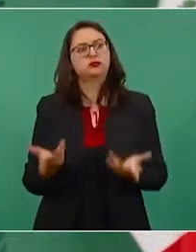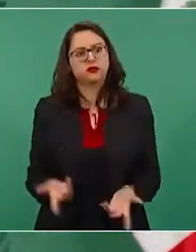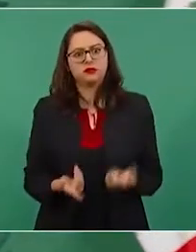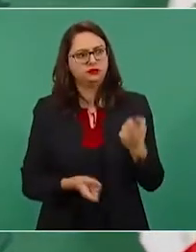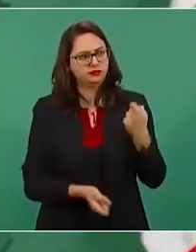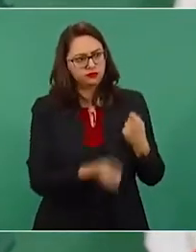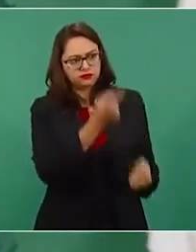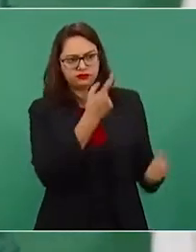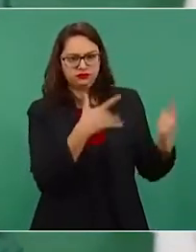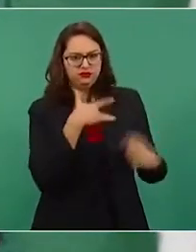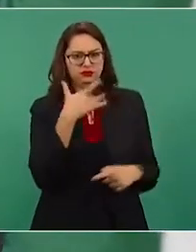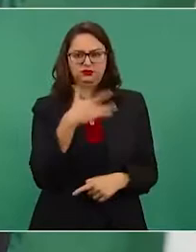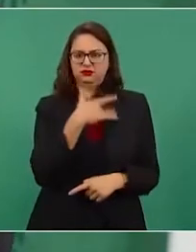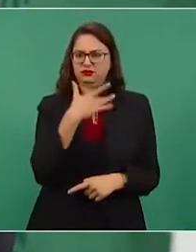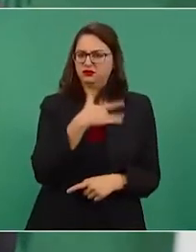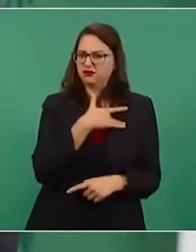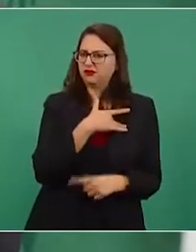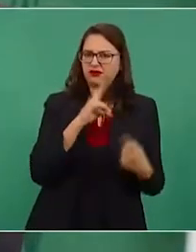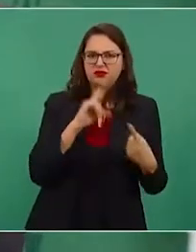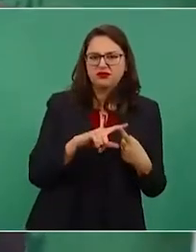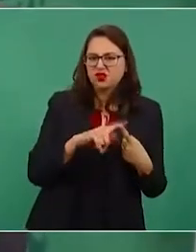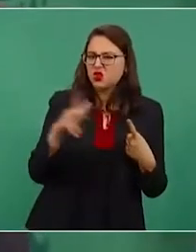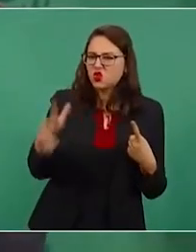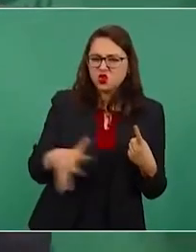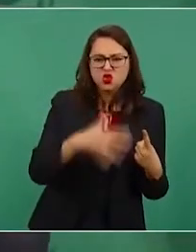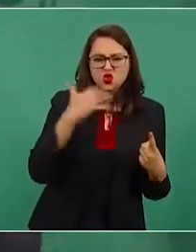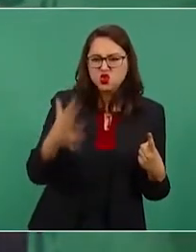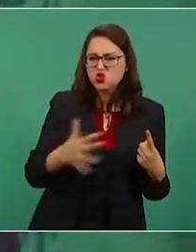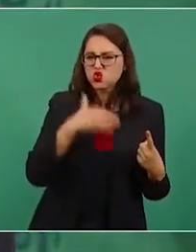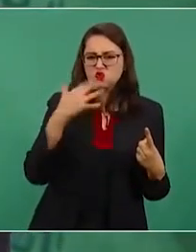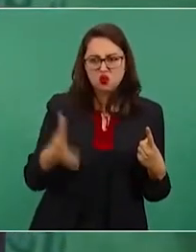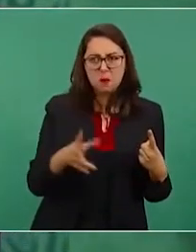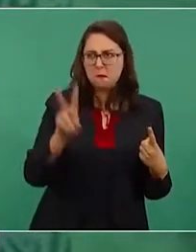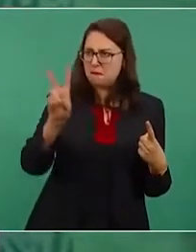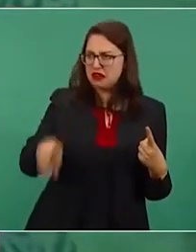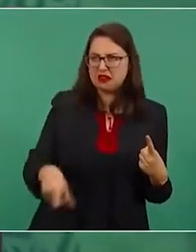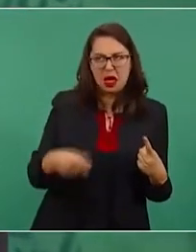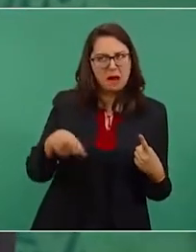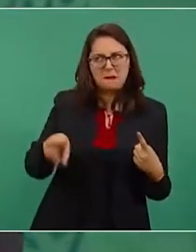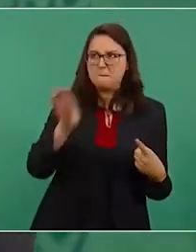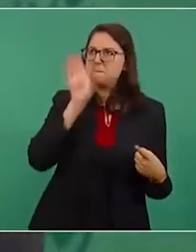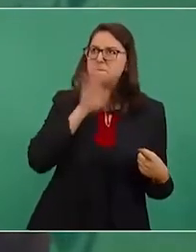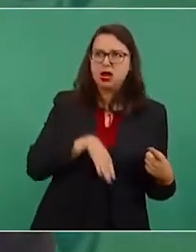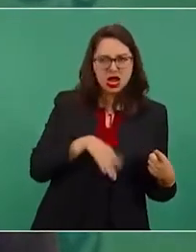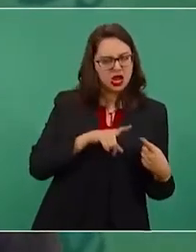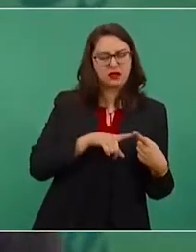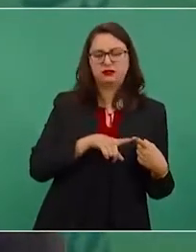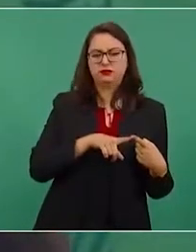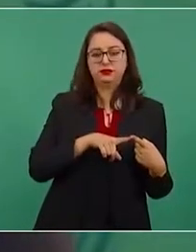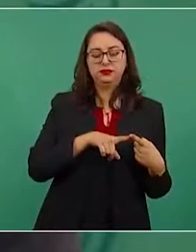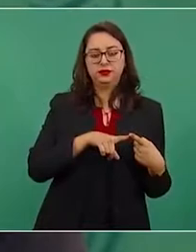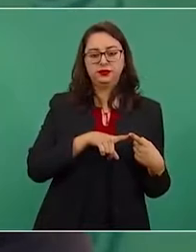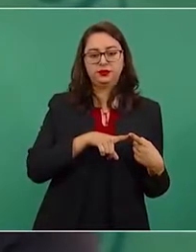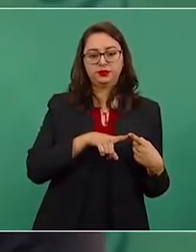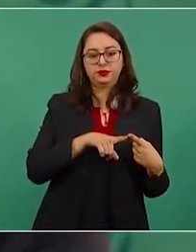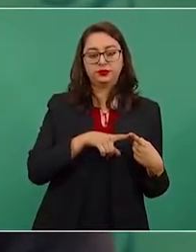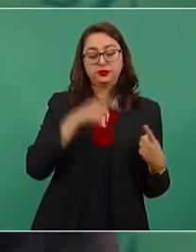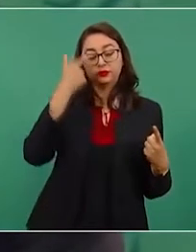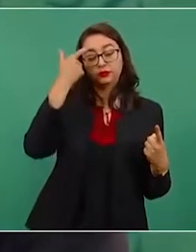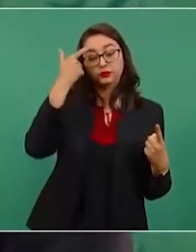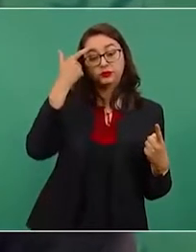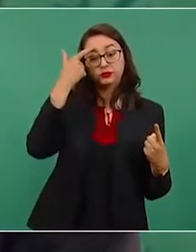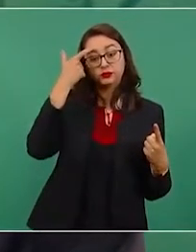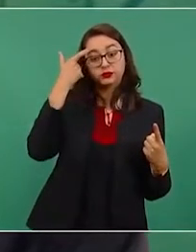hay muchísima corrupción, que es como dicen los